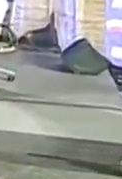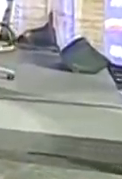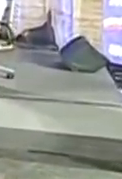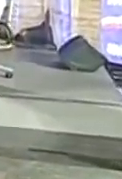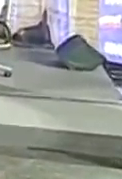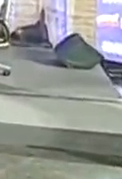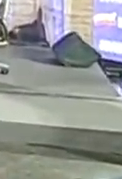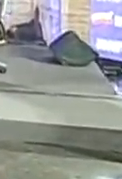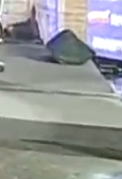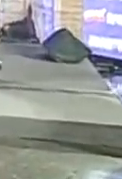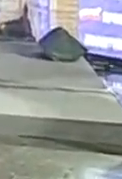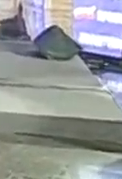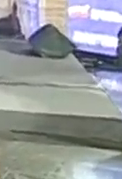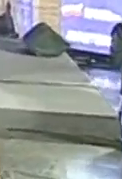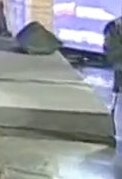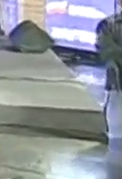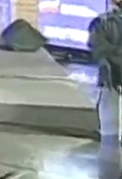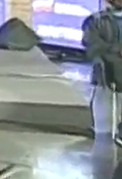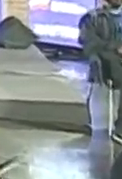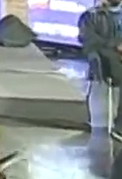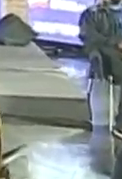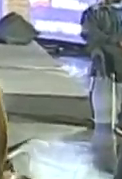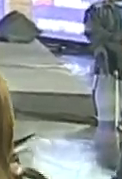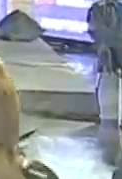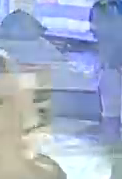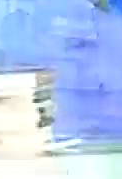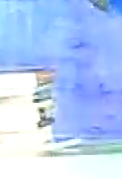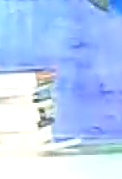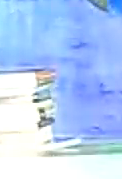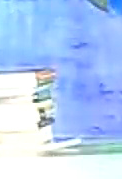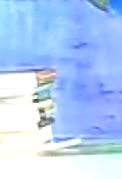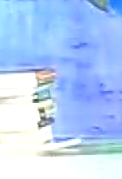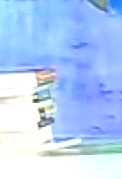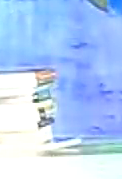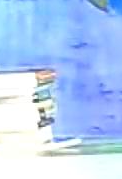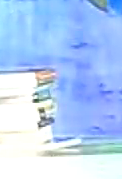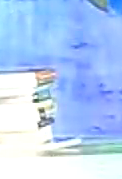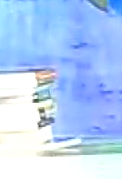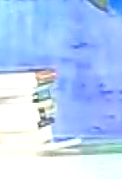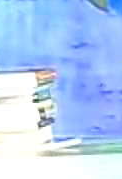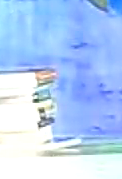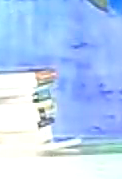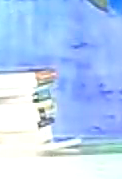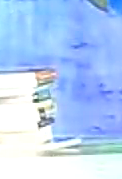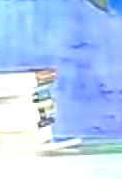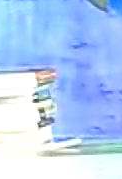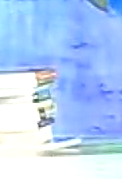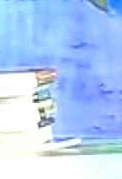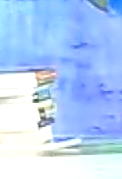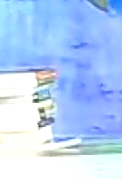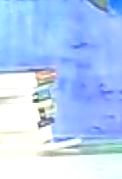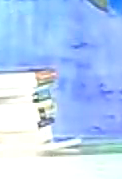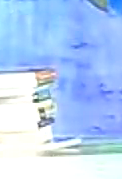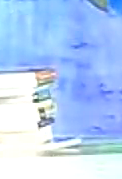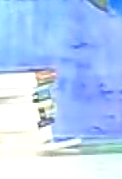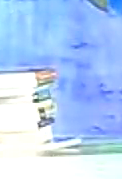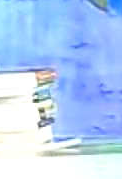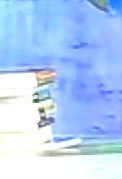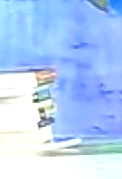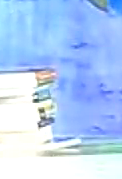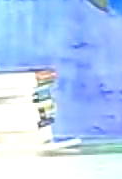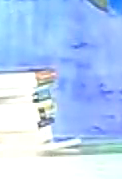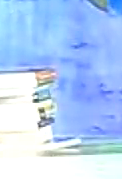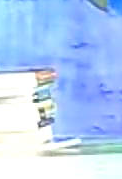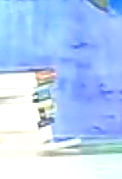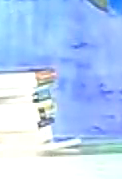la ciudadanía venezolana y creo que haciendo la solicitud puedes